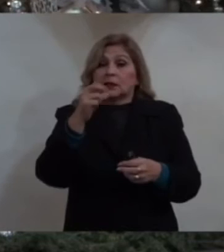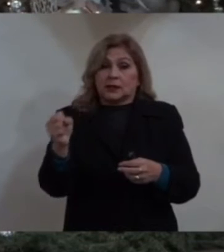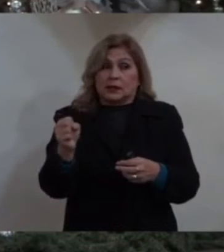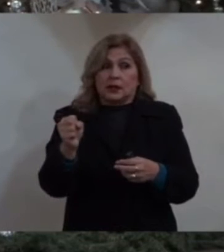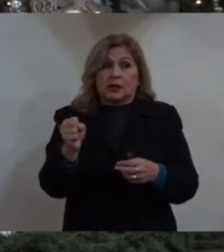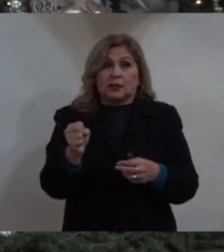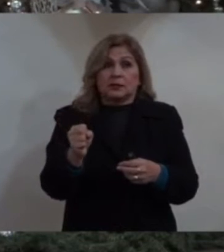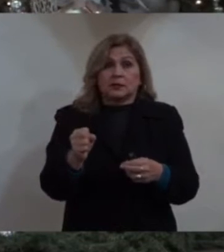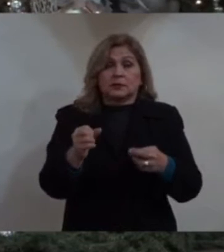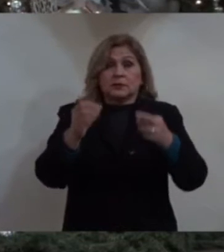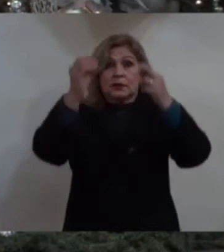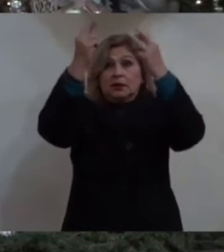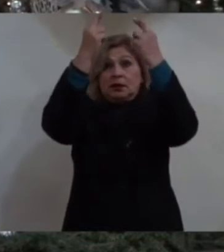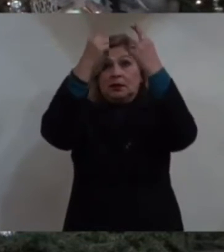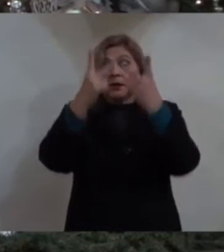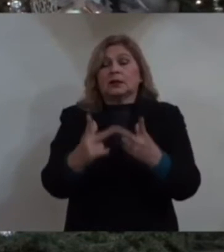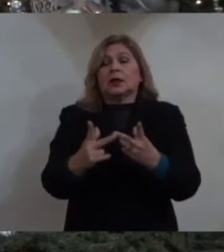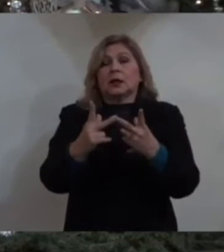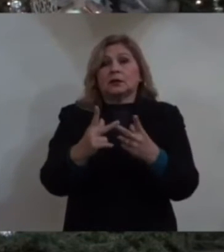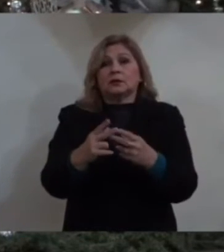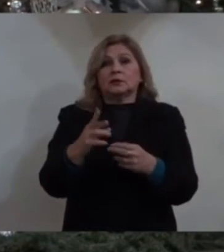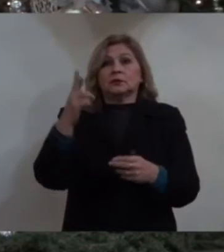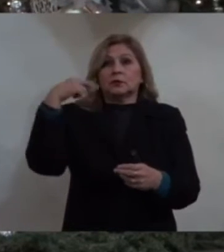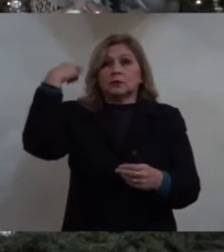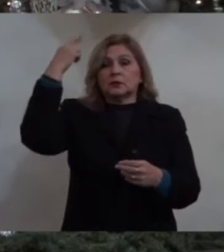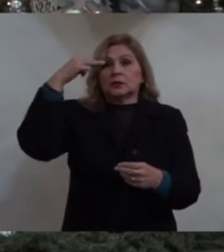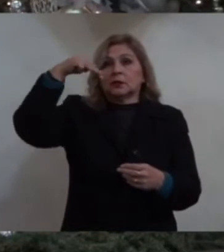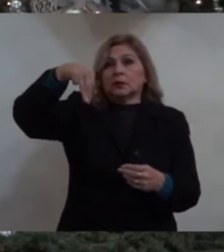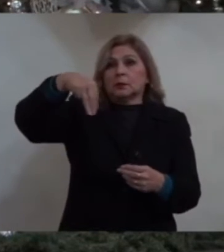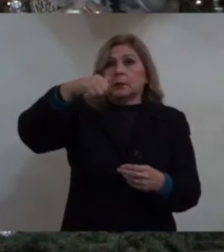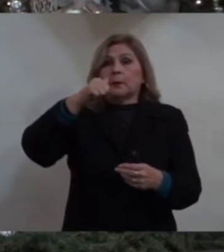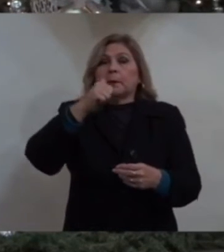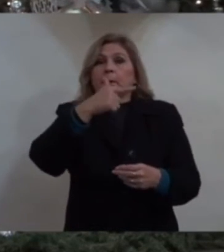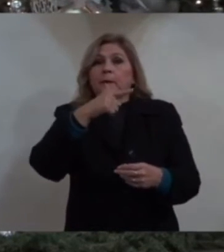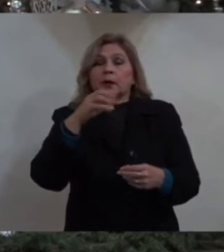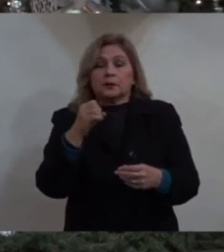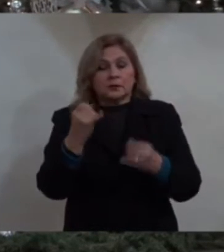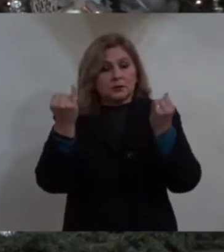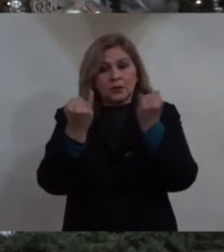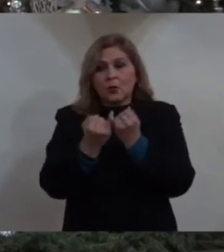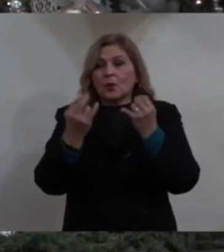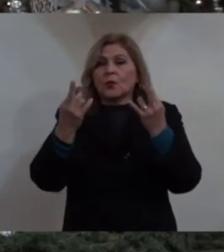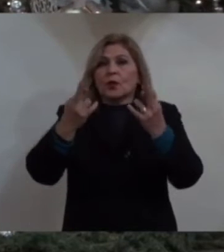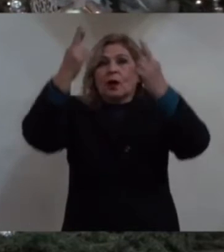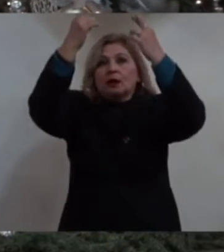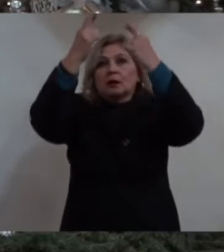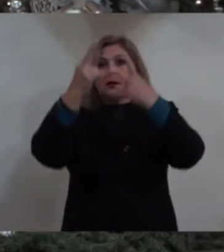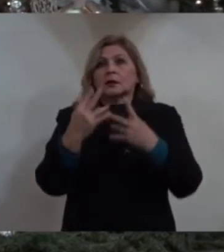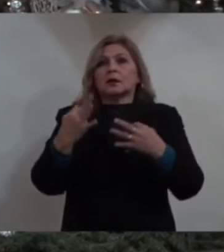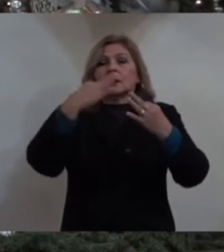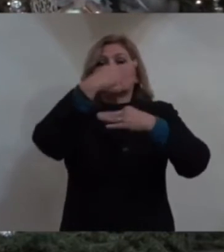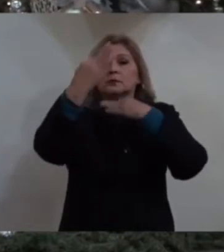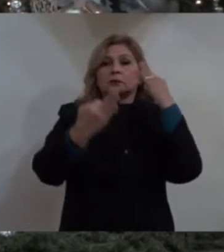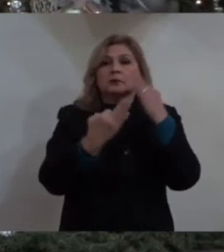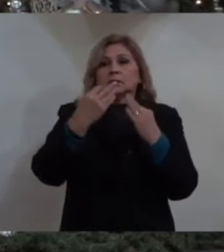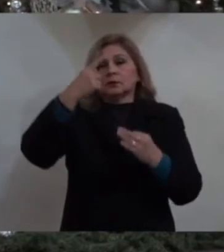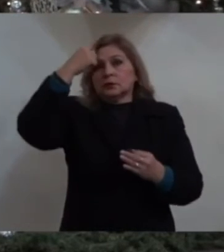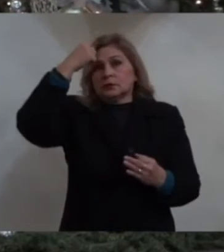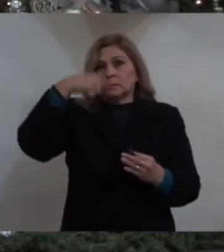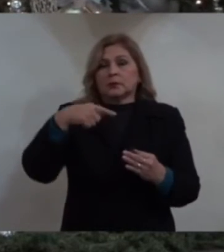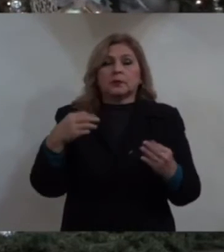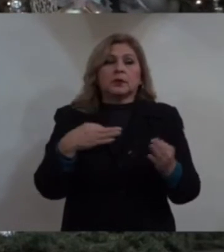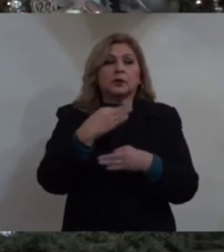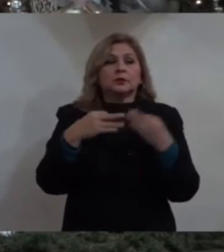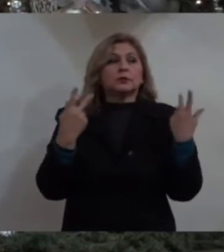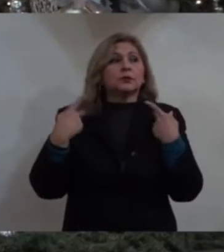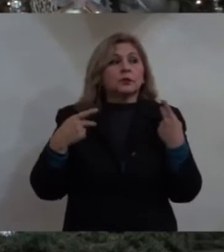parte de los magos de Oriente, son también regalos para ustedes y para mí. Esos